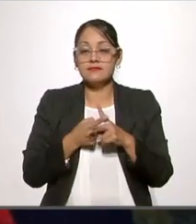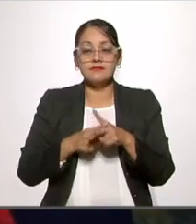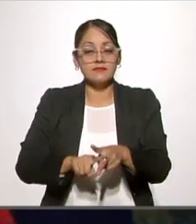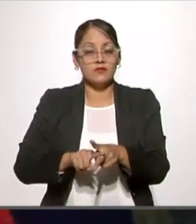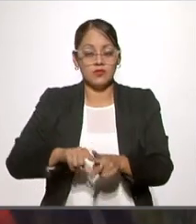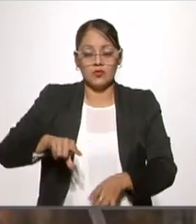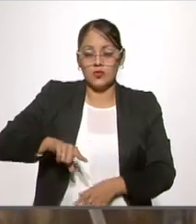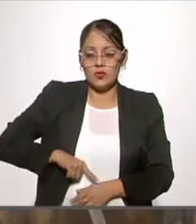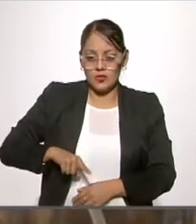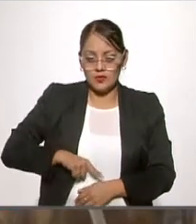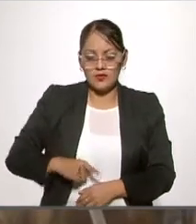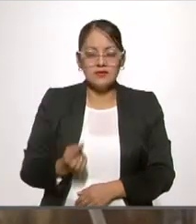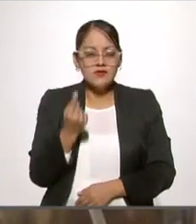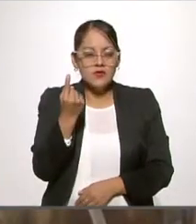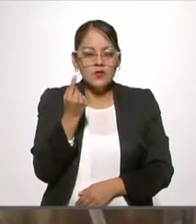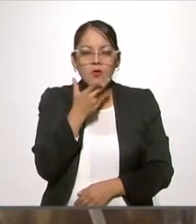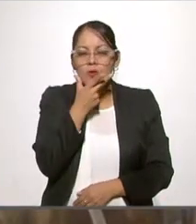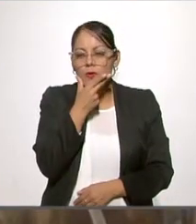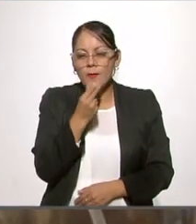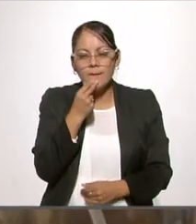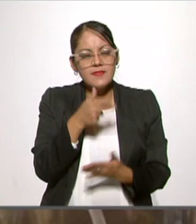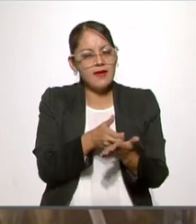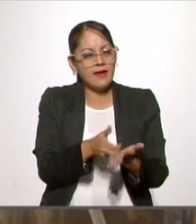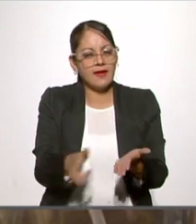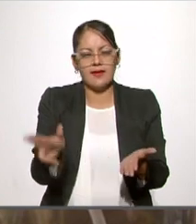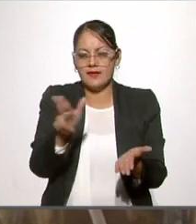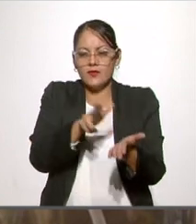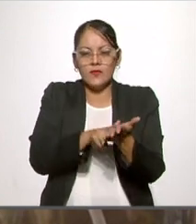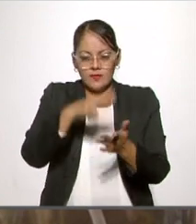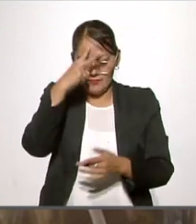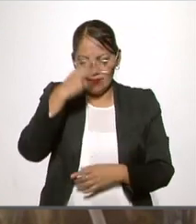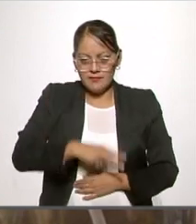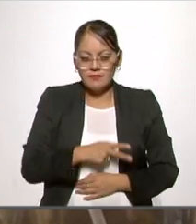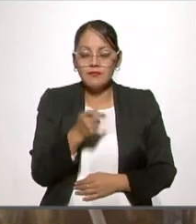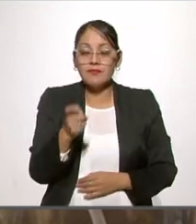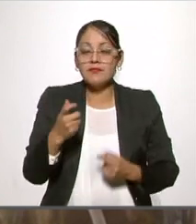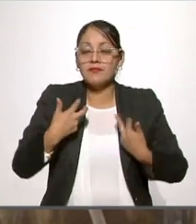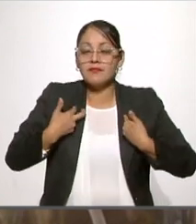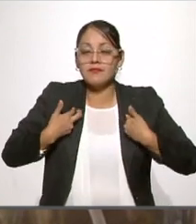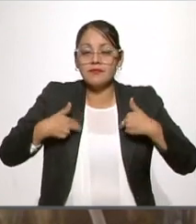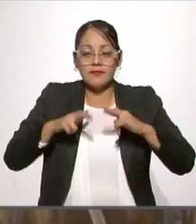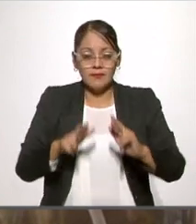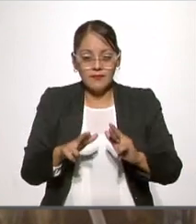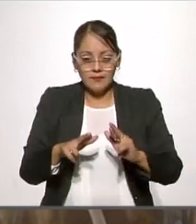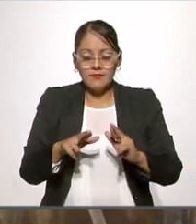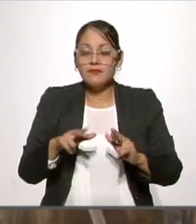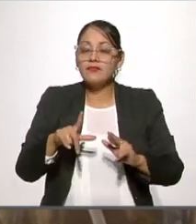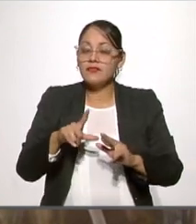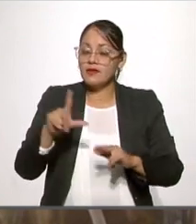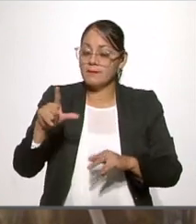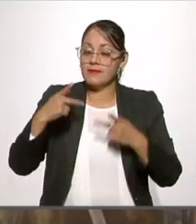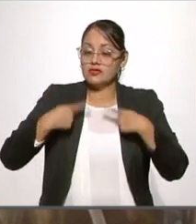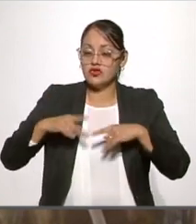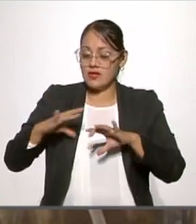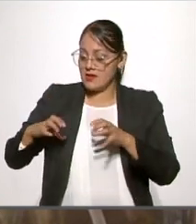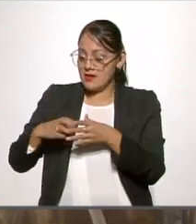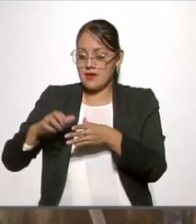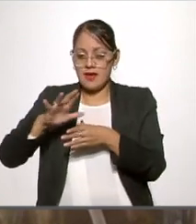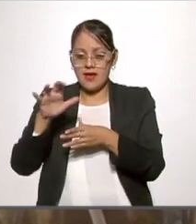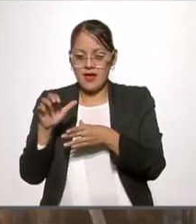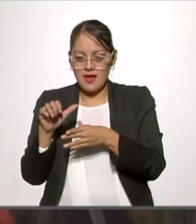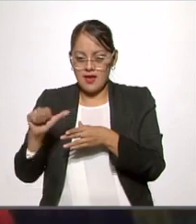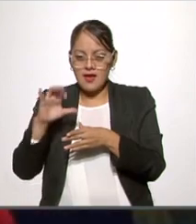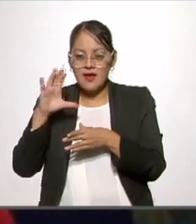gobierno de uno de los máximos héroes de la patria, representante de la población afromexicana a la que siempre